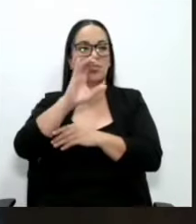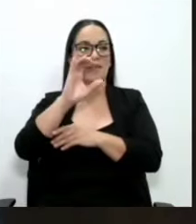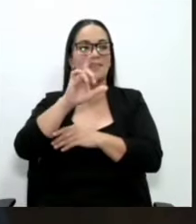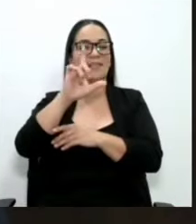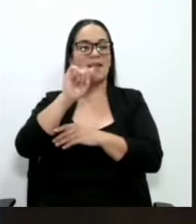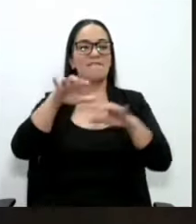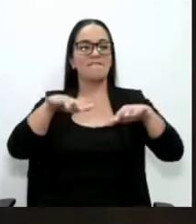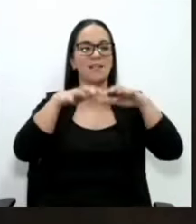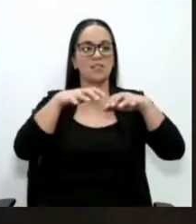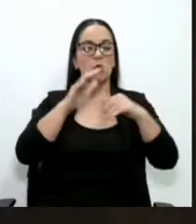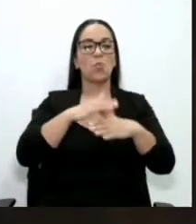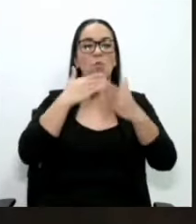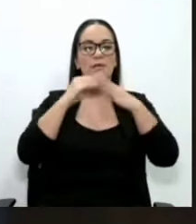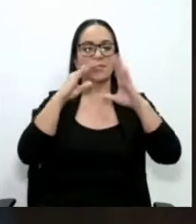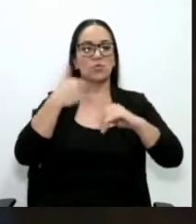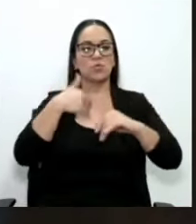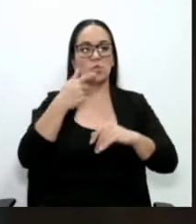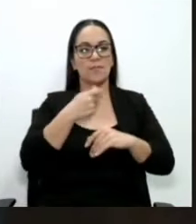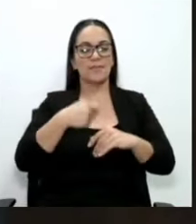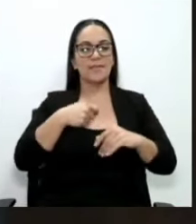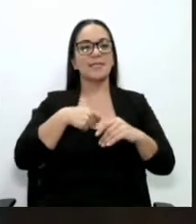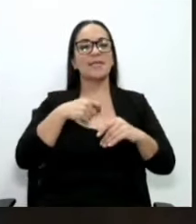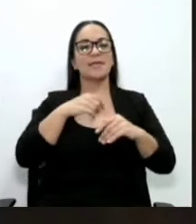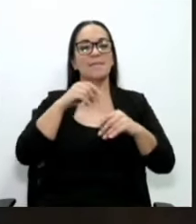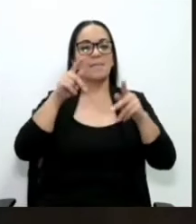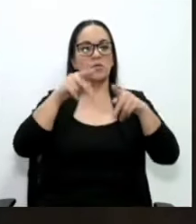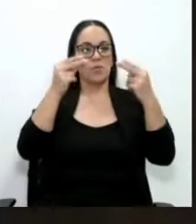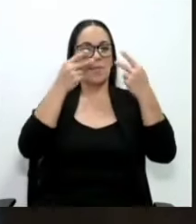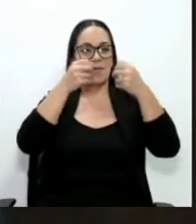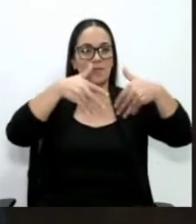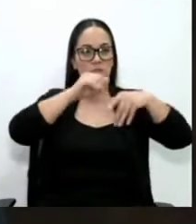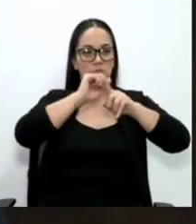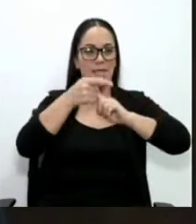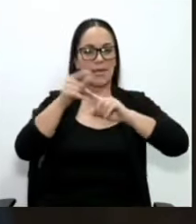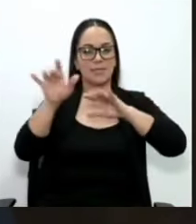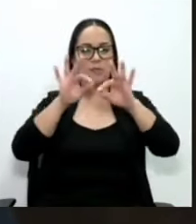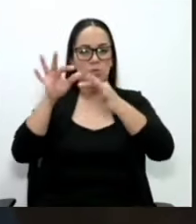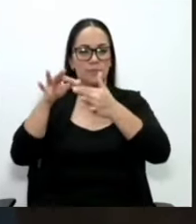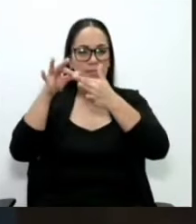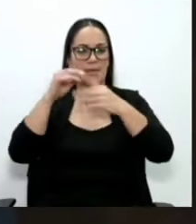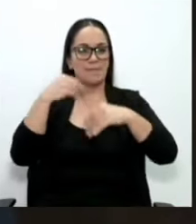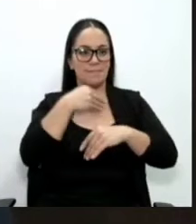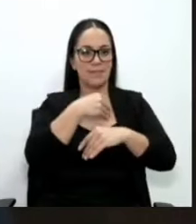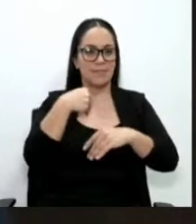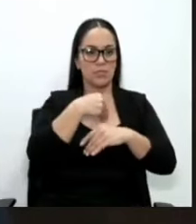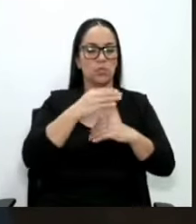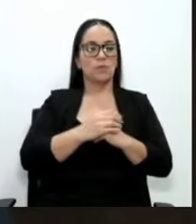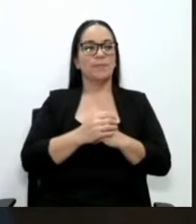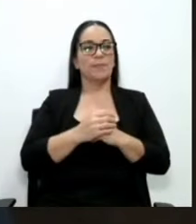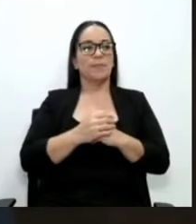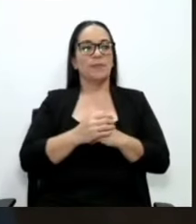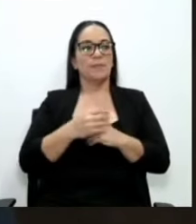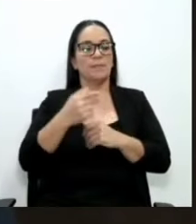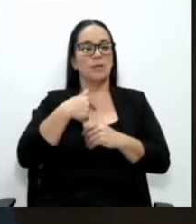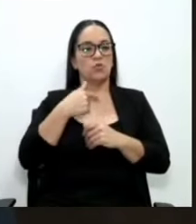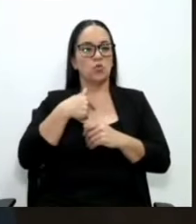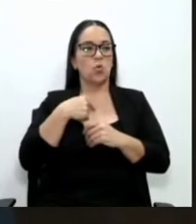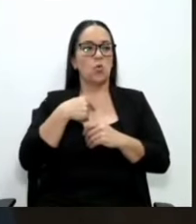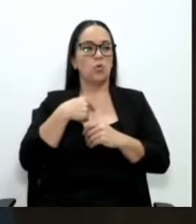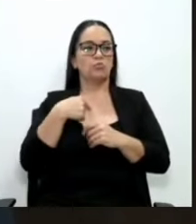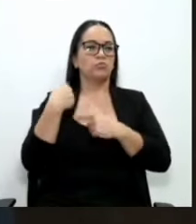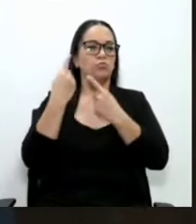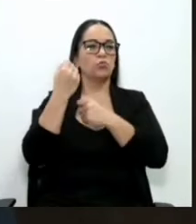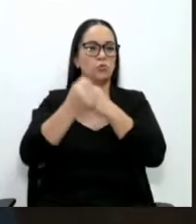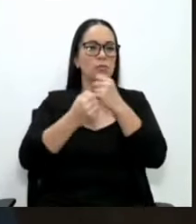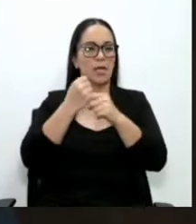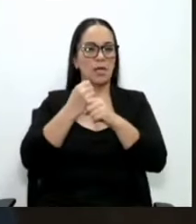Muy buenas tardes, señor presidente. Invitados, redes sociales, invitados y ministros. Presidente, cubriendo ya algunos años política y gobierno, he